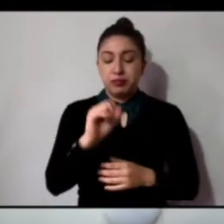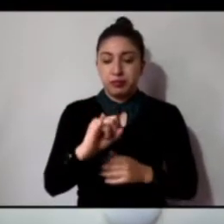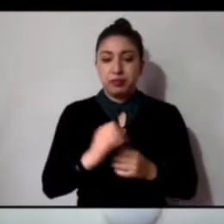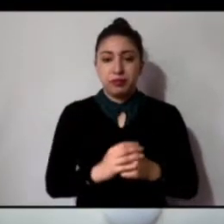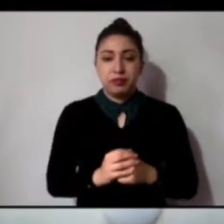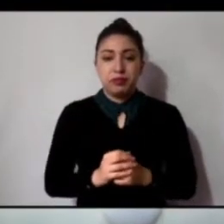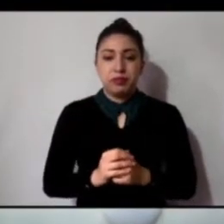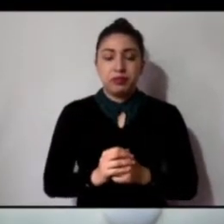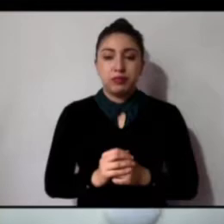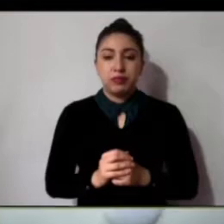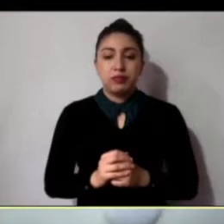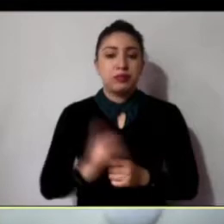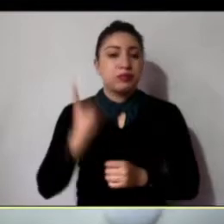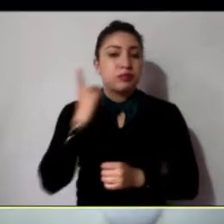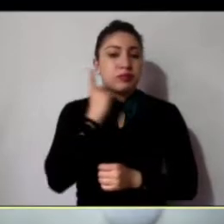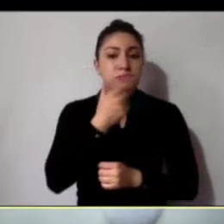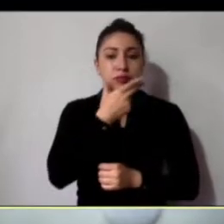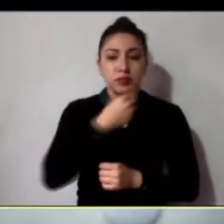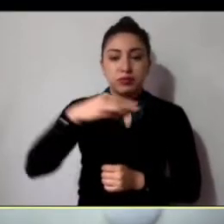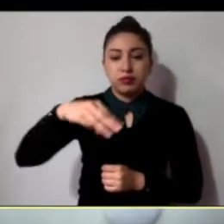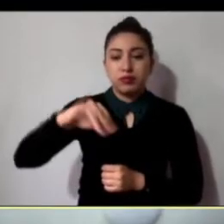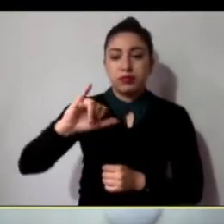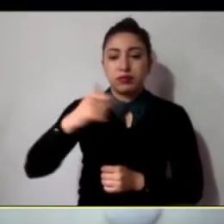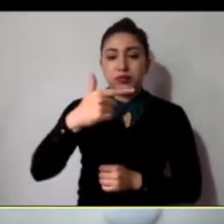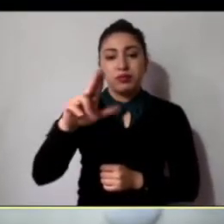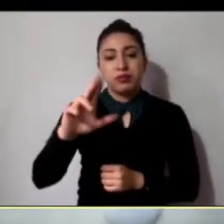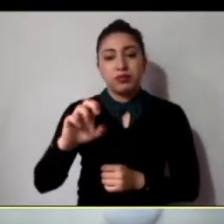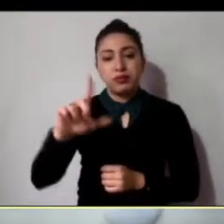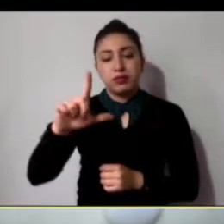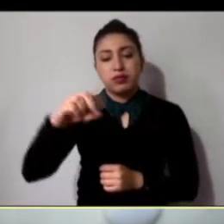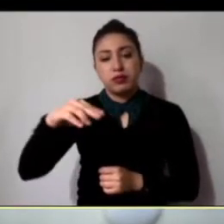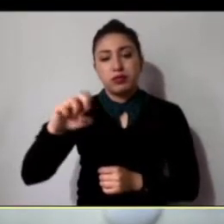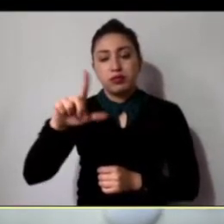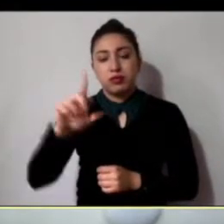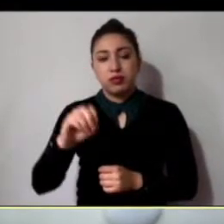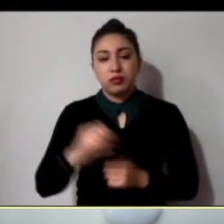Gracias, diputado. Diputado Miguel Ángel Álvarez Melo. Está lista.